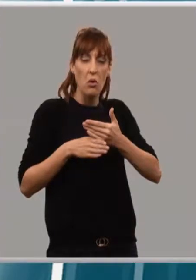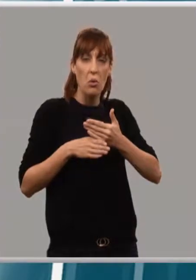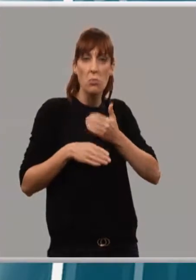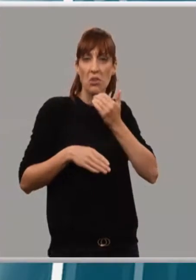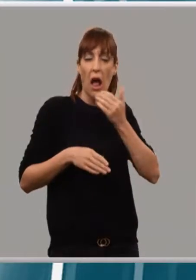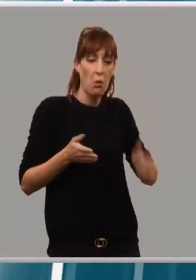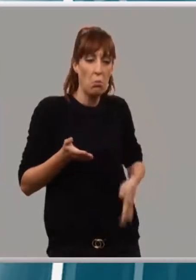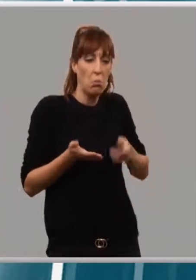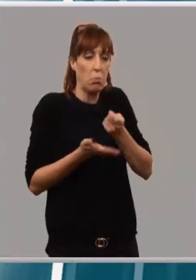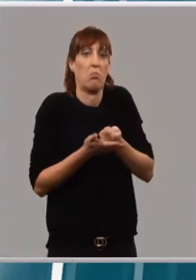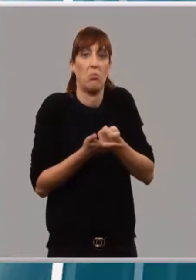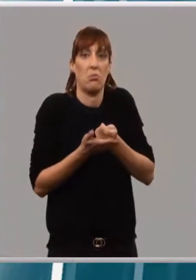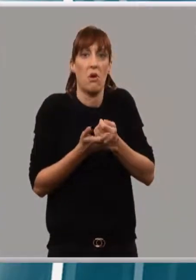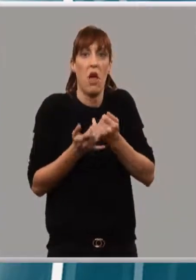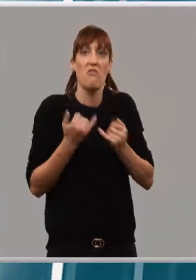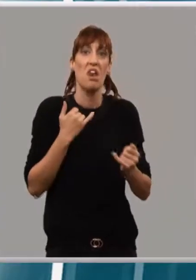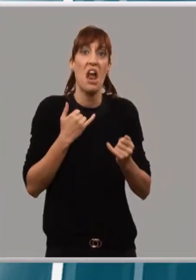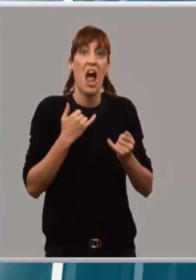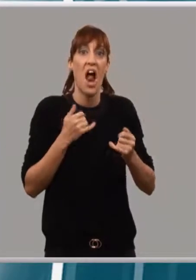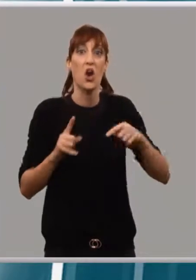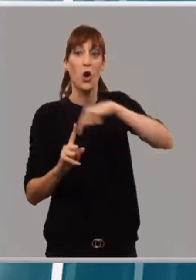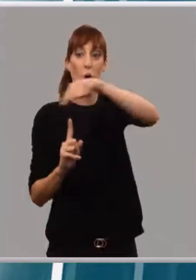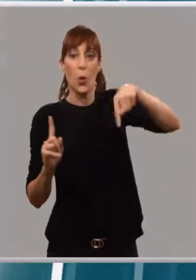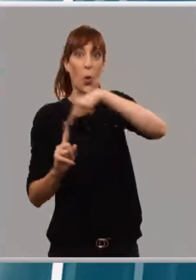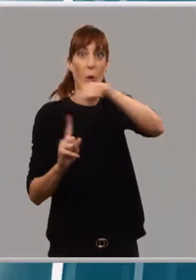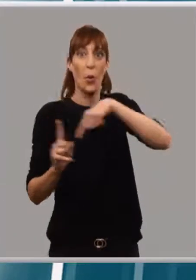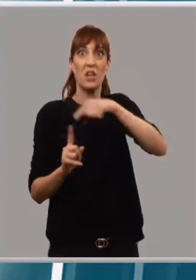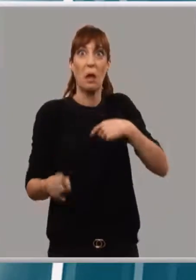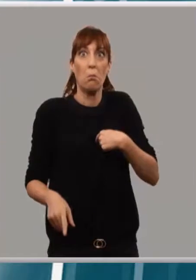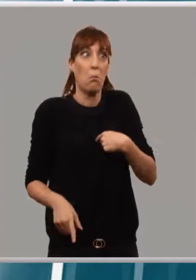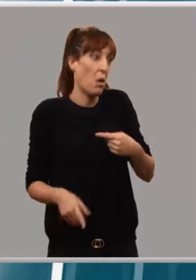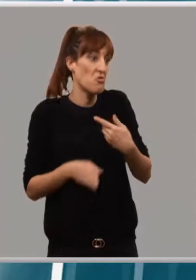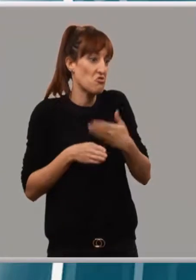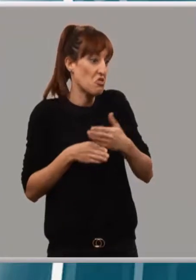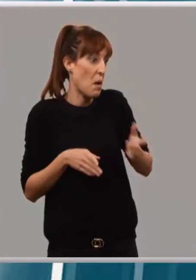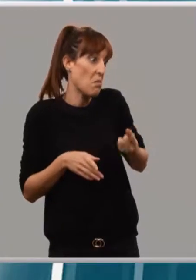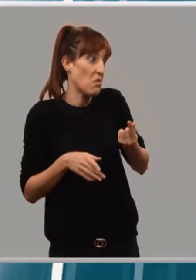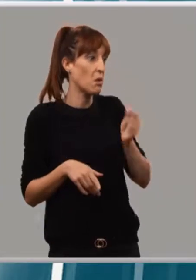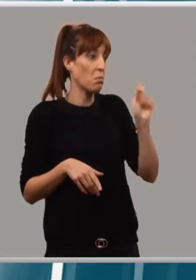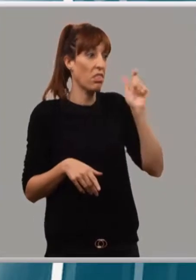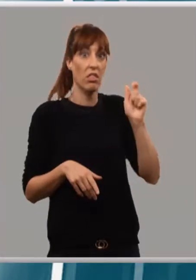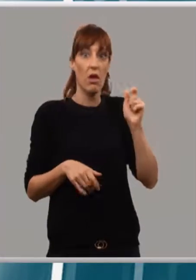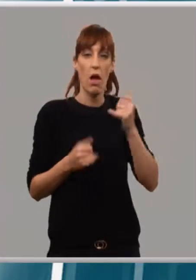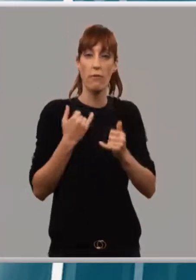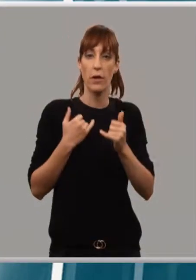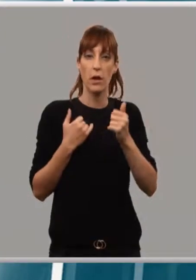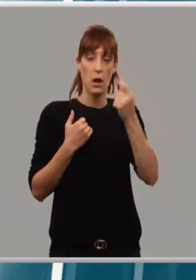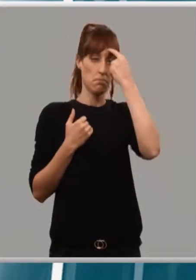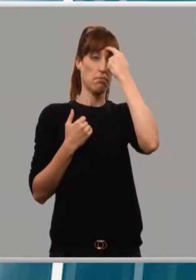echarlo a la ruleta. Y yo, en mi cabeza, como que pensó que era muy fácil ganar dinero